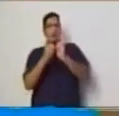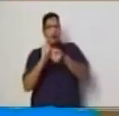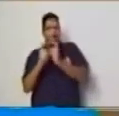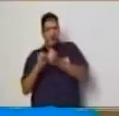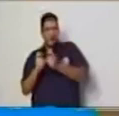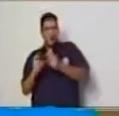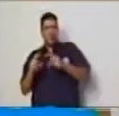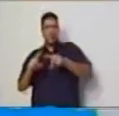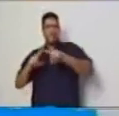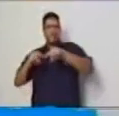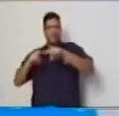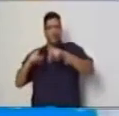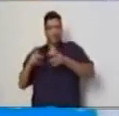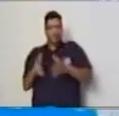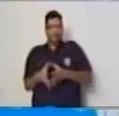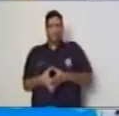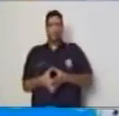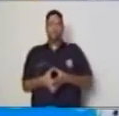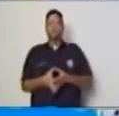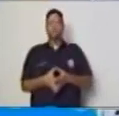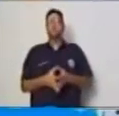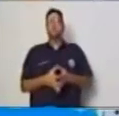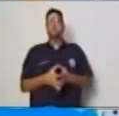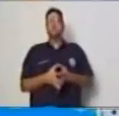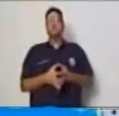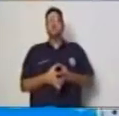Y luego,